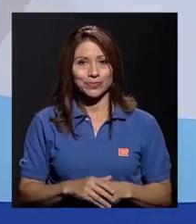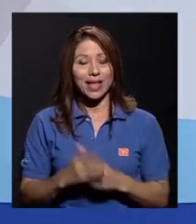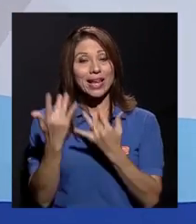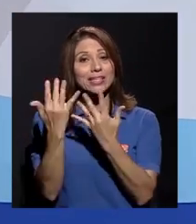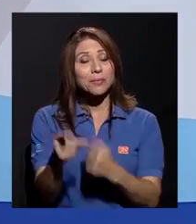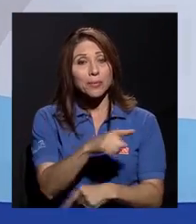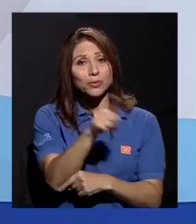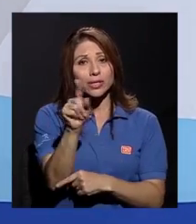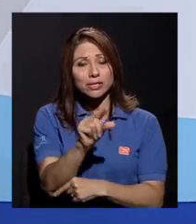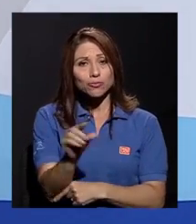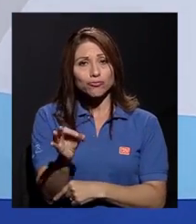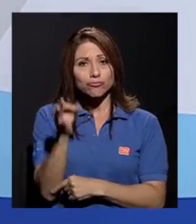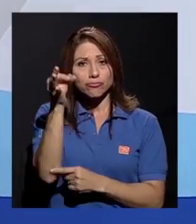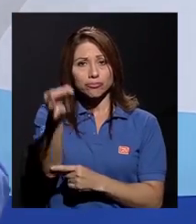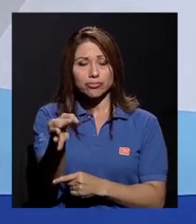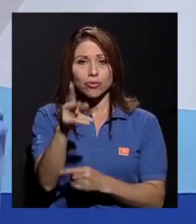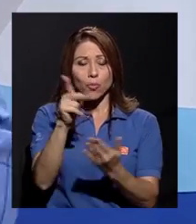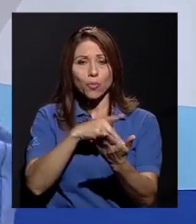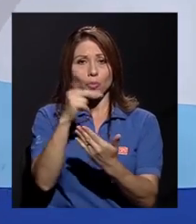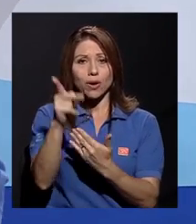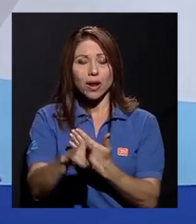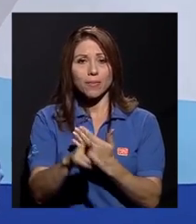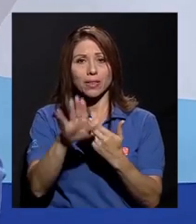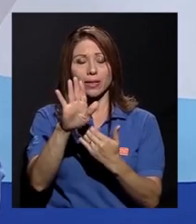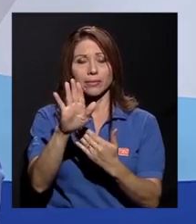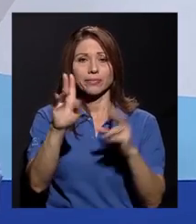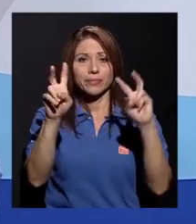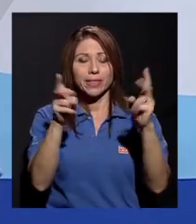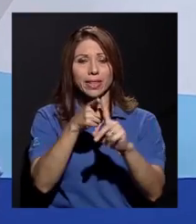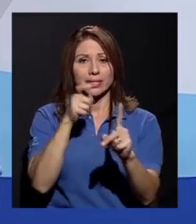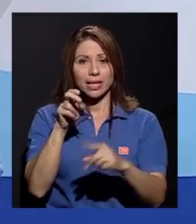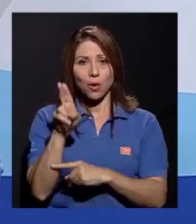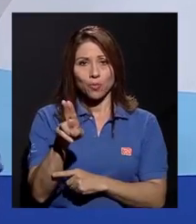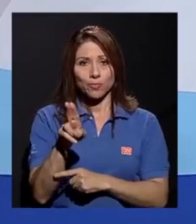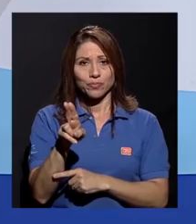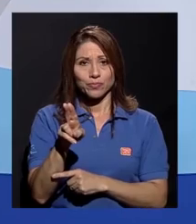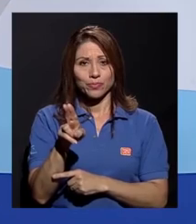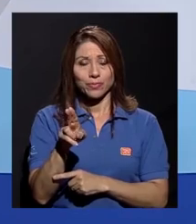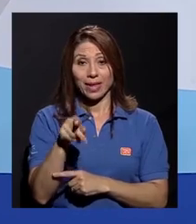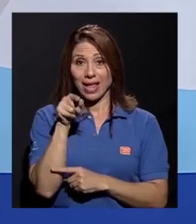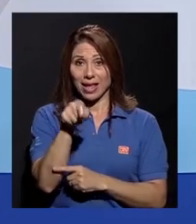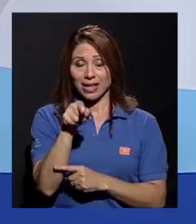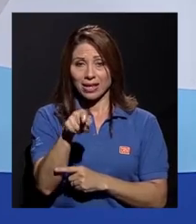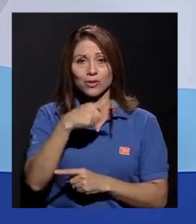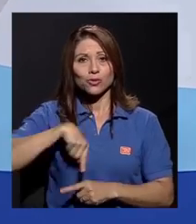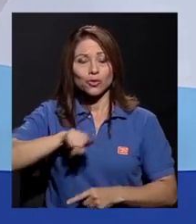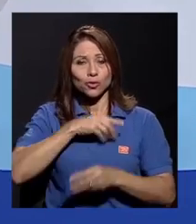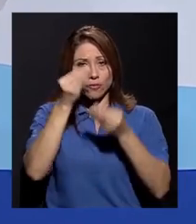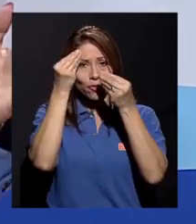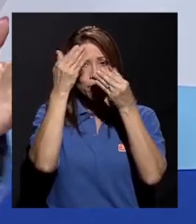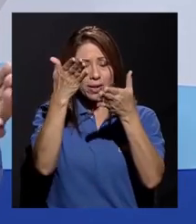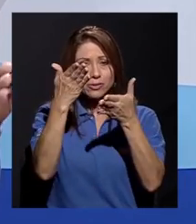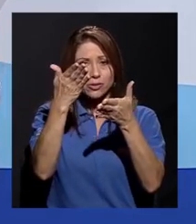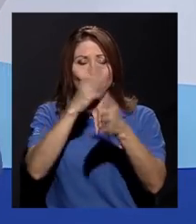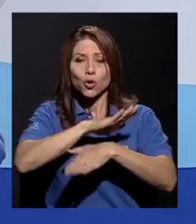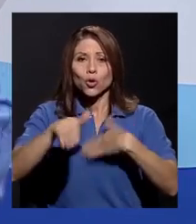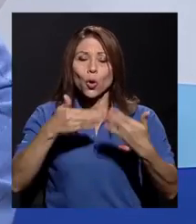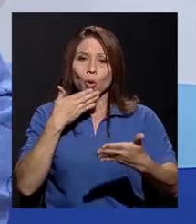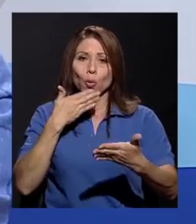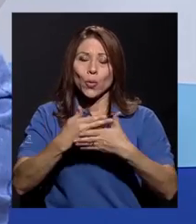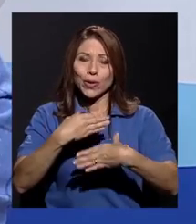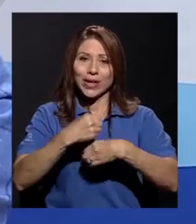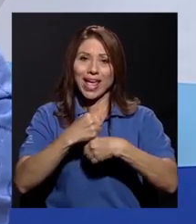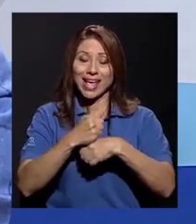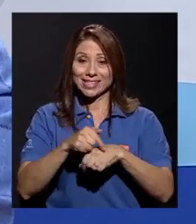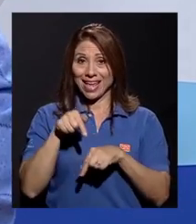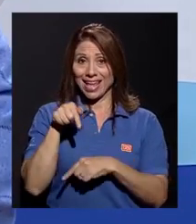esperamos la próxima semana en una edición más de su programa Desde la U, en el cual le informamos sobre todo lo bueno que